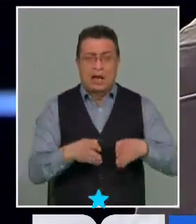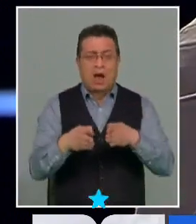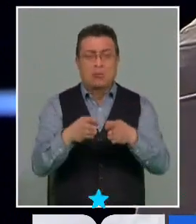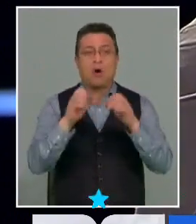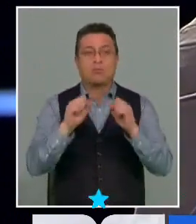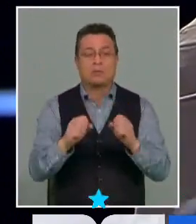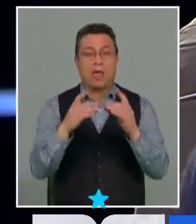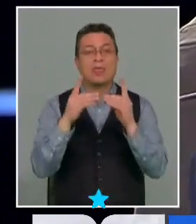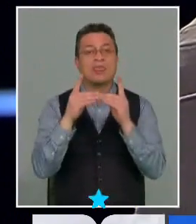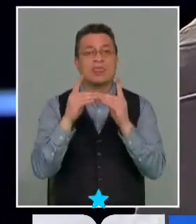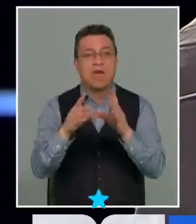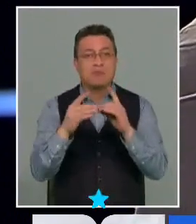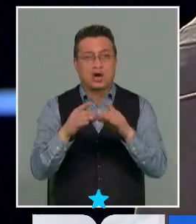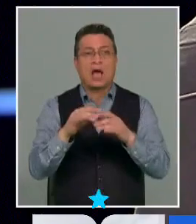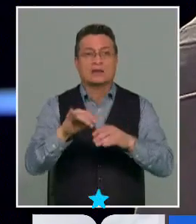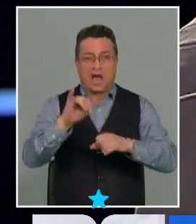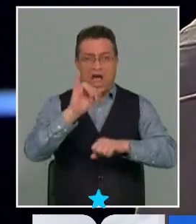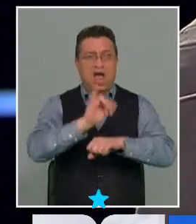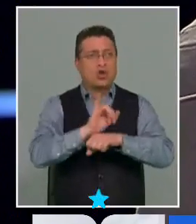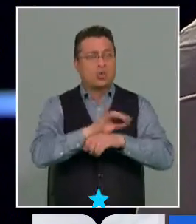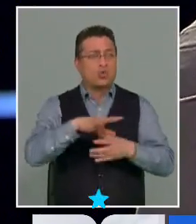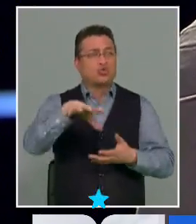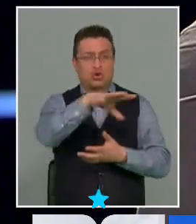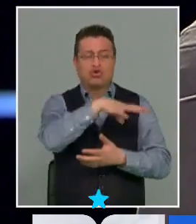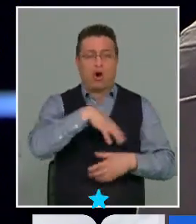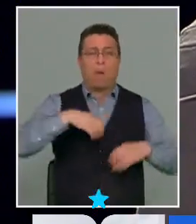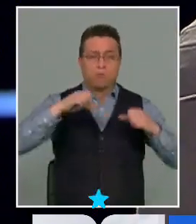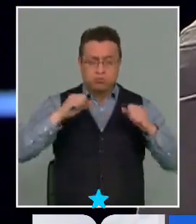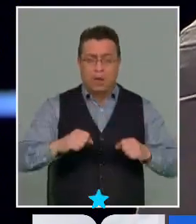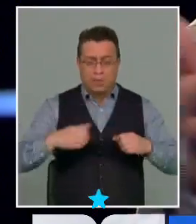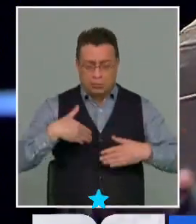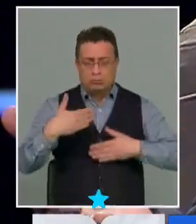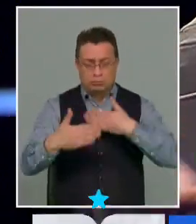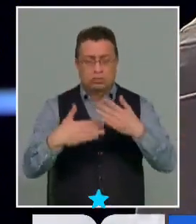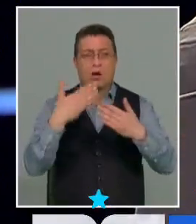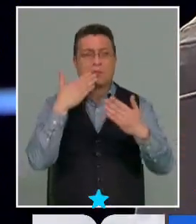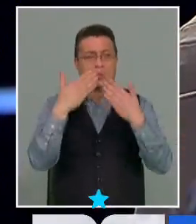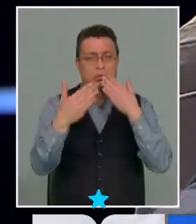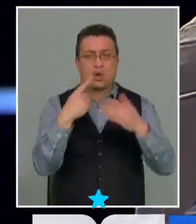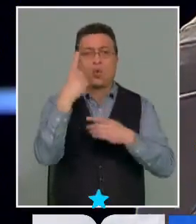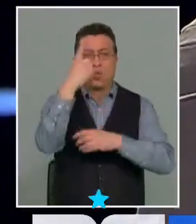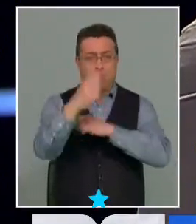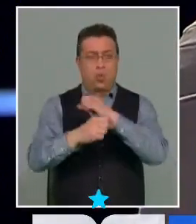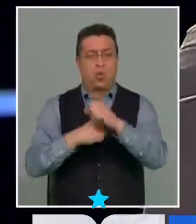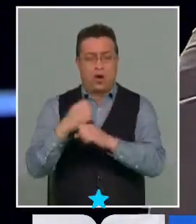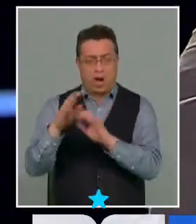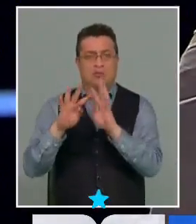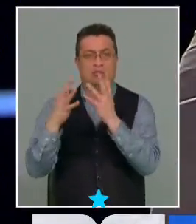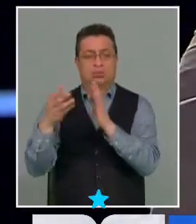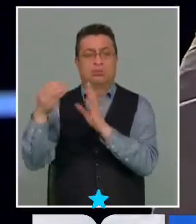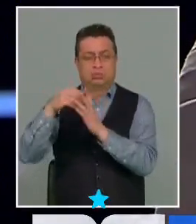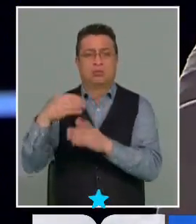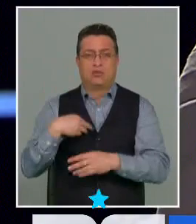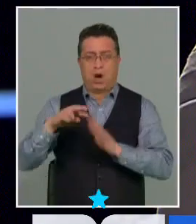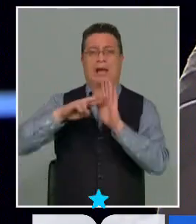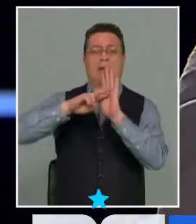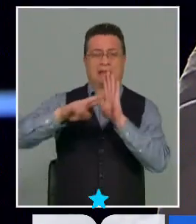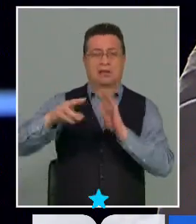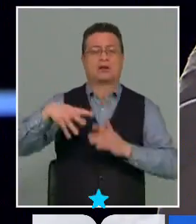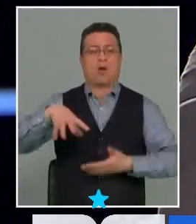en democracia institucional que podemos dar mediante el diálogo de un año que estuvimos en la convención los que estuvimos representando en nuestro pueblo